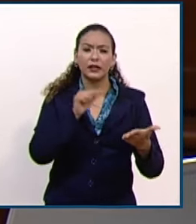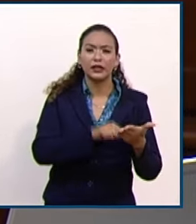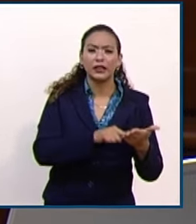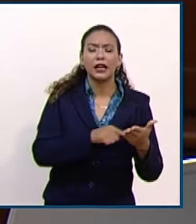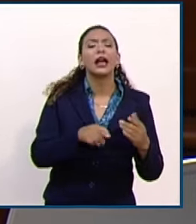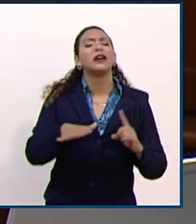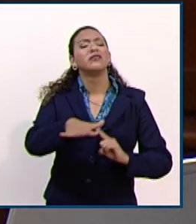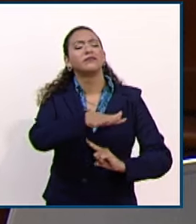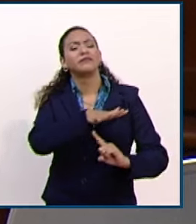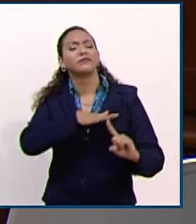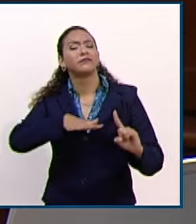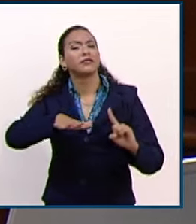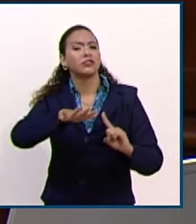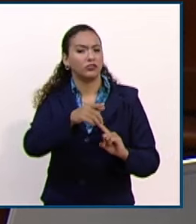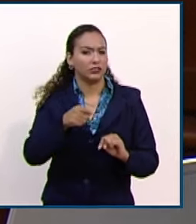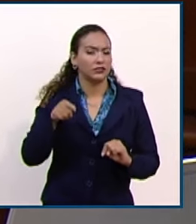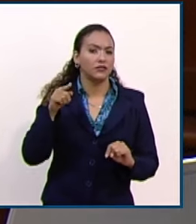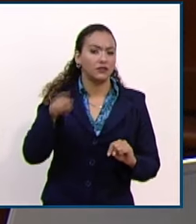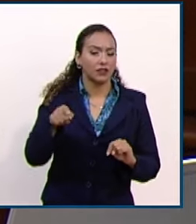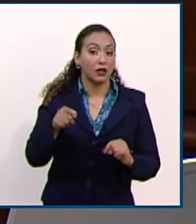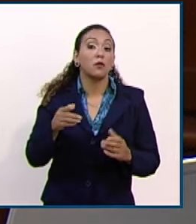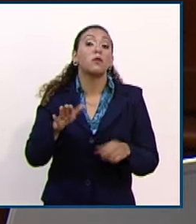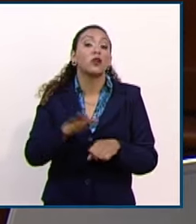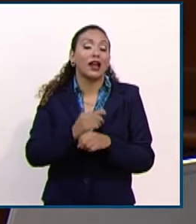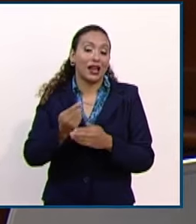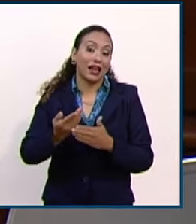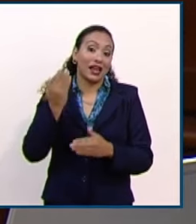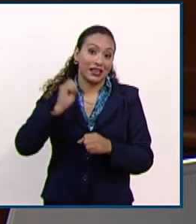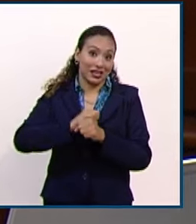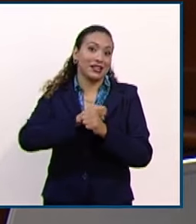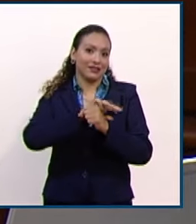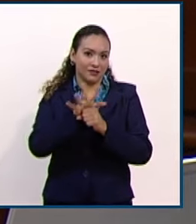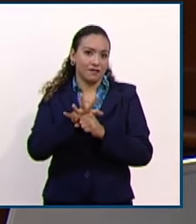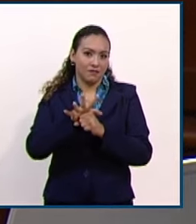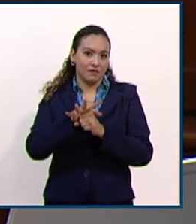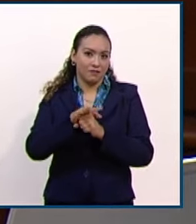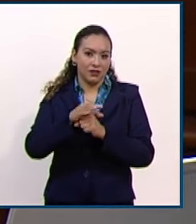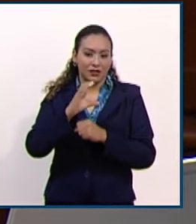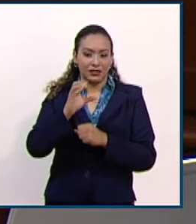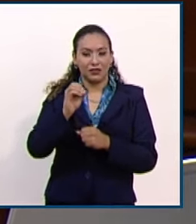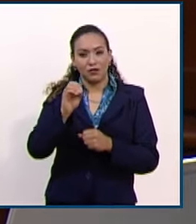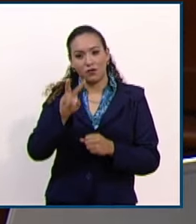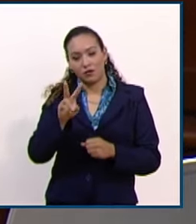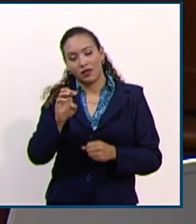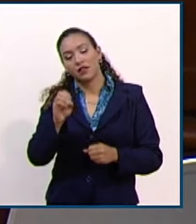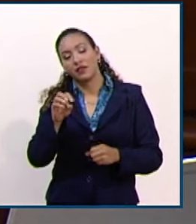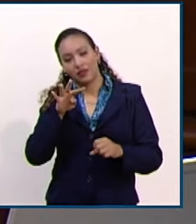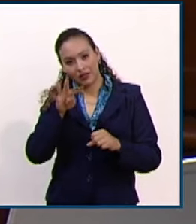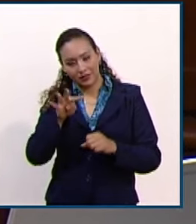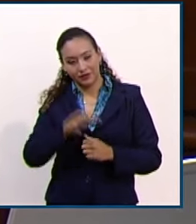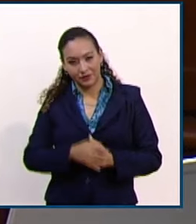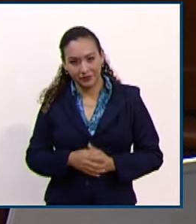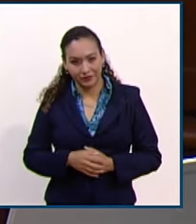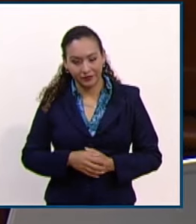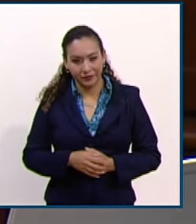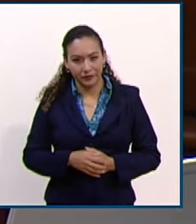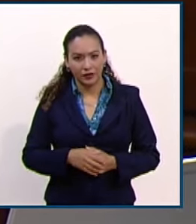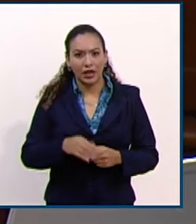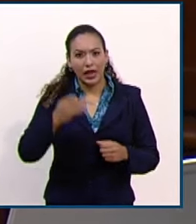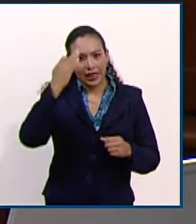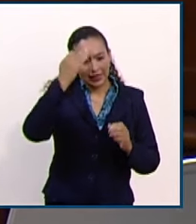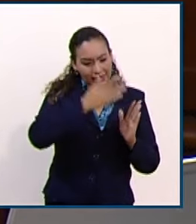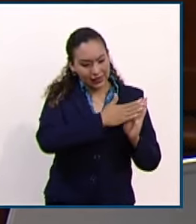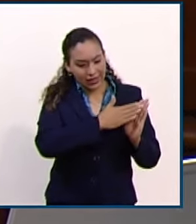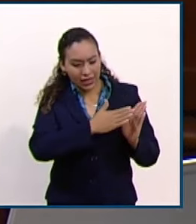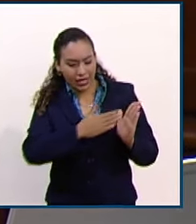circunstancias provocadas por la pandemia del virus SARS-CoV-2 y COVID-19, el plazo